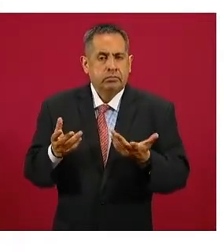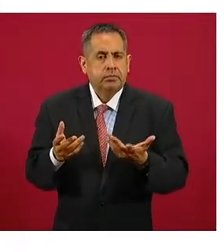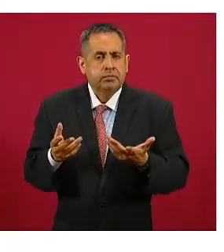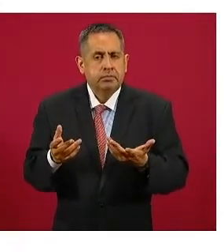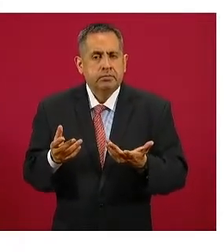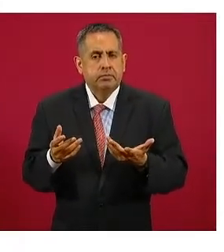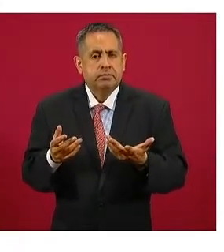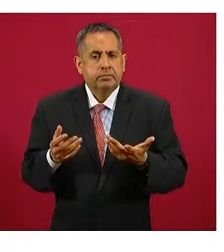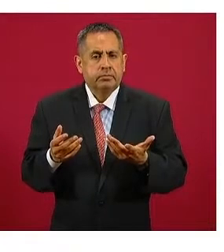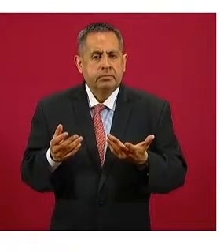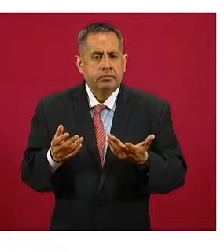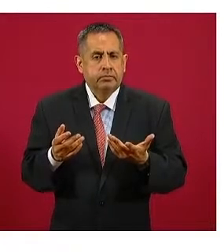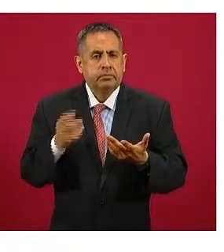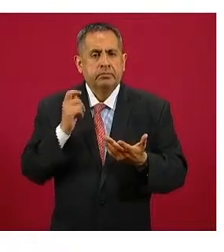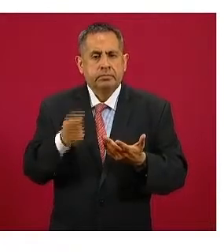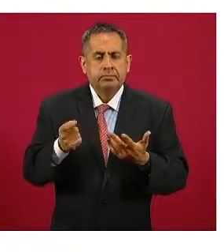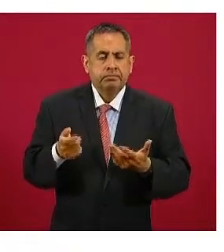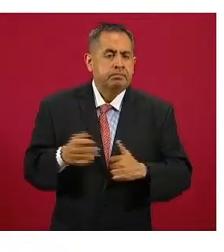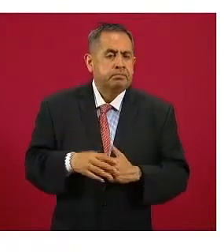han